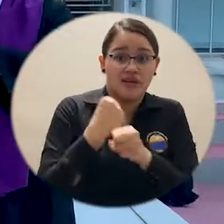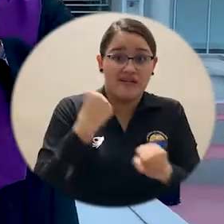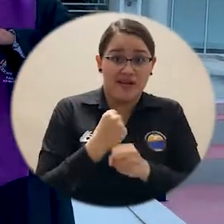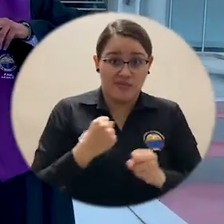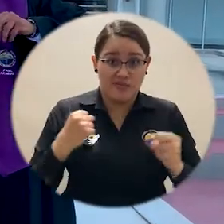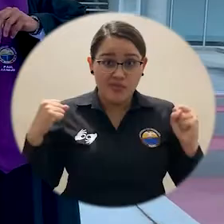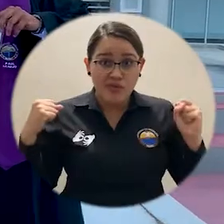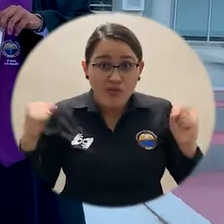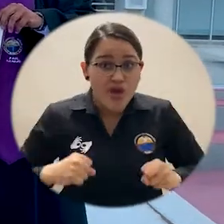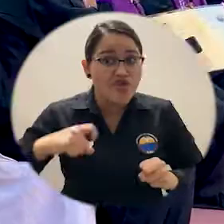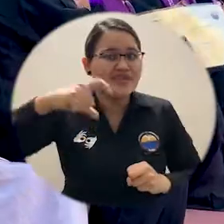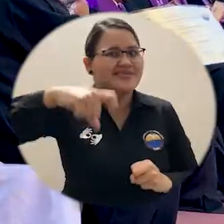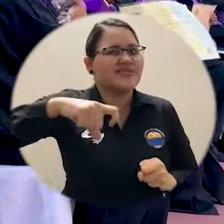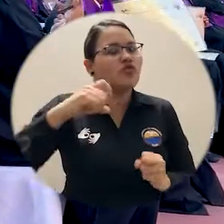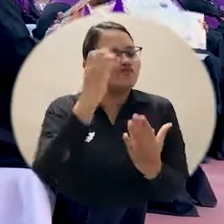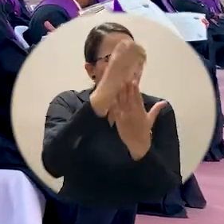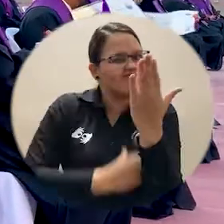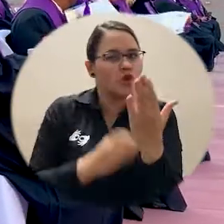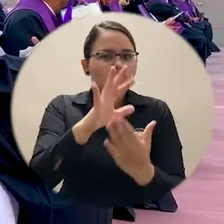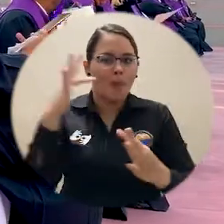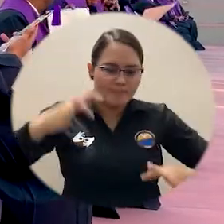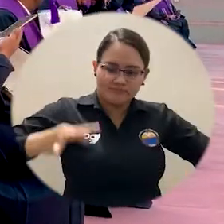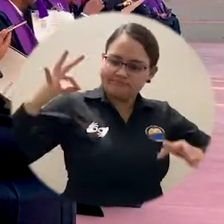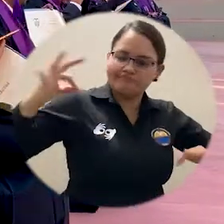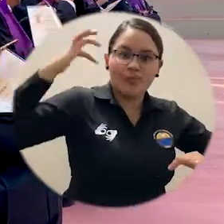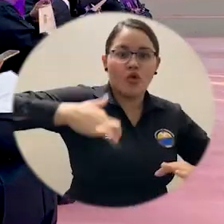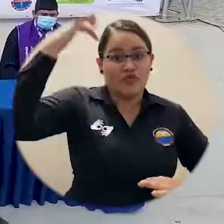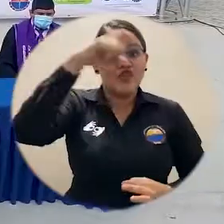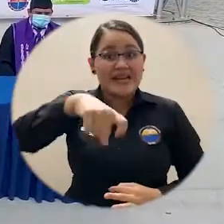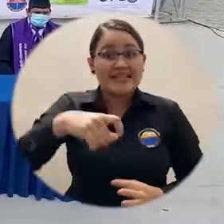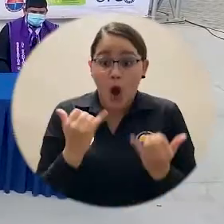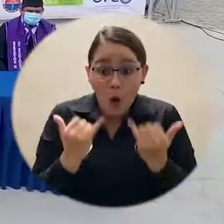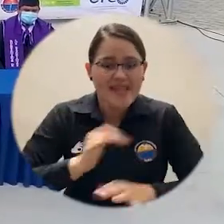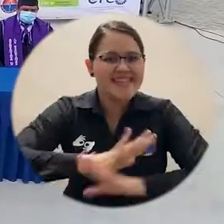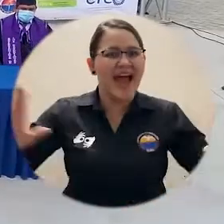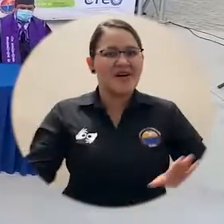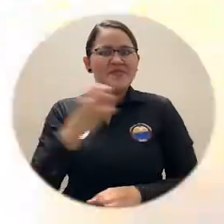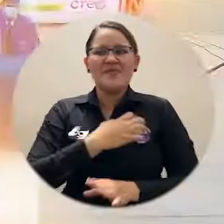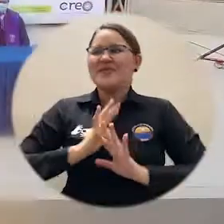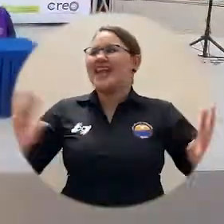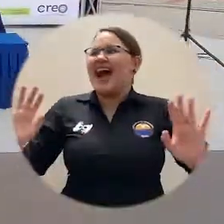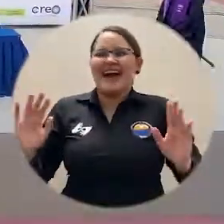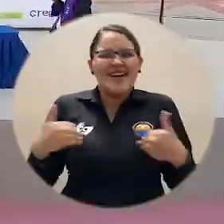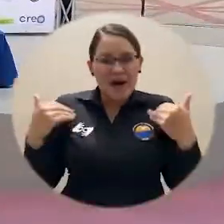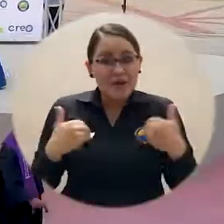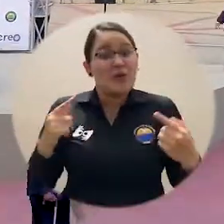docentes del Estado. A partir de hoy ya podremos competir para este tipo de plazas en el magisterio.